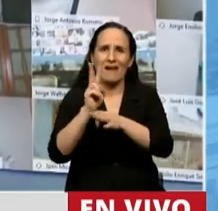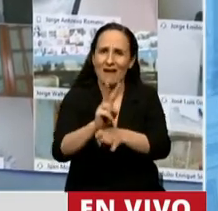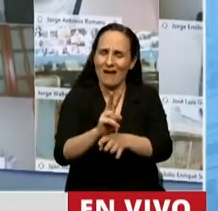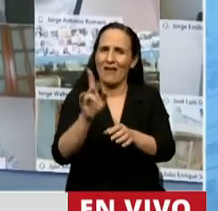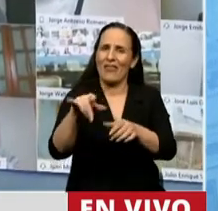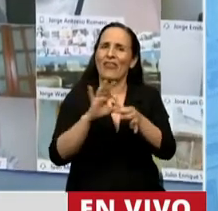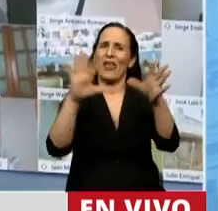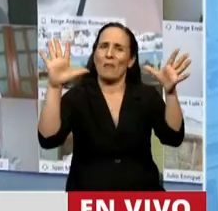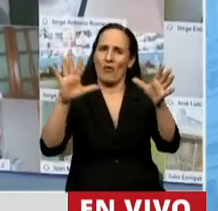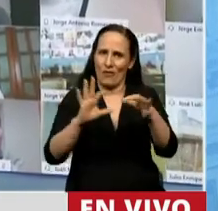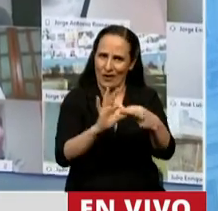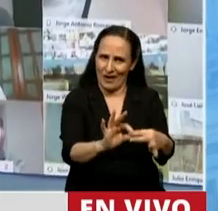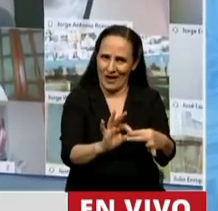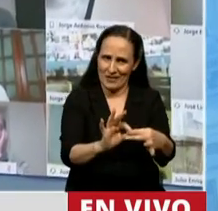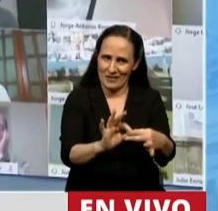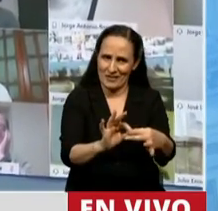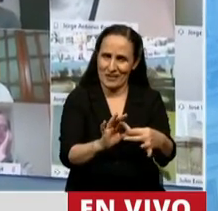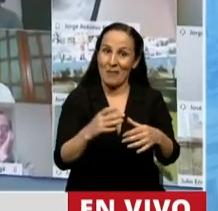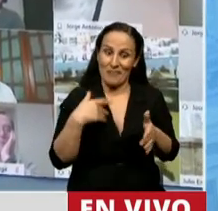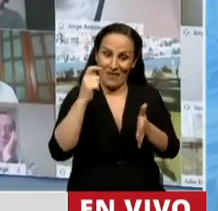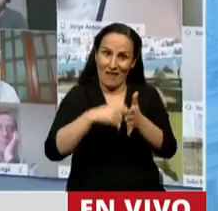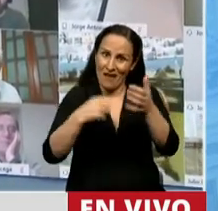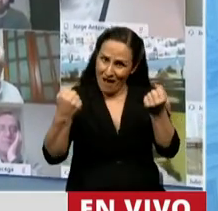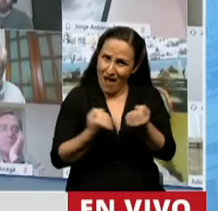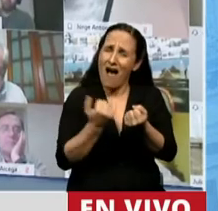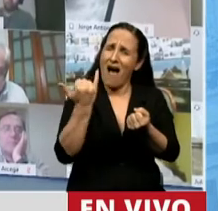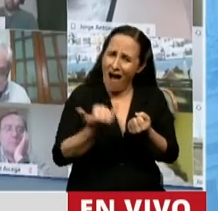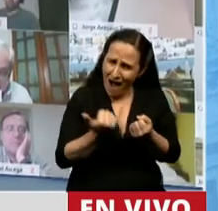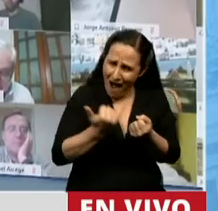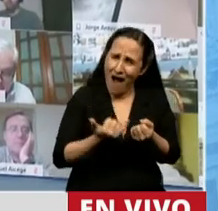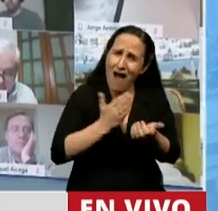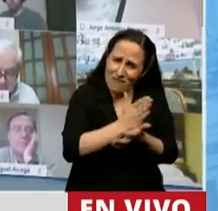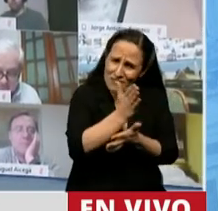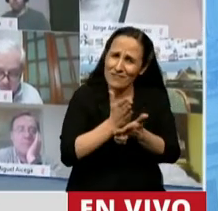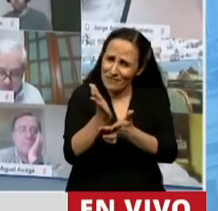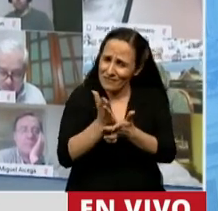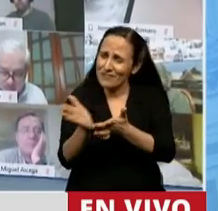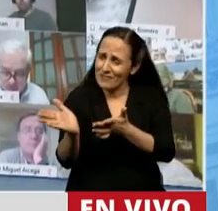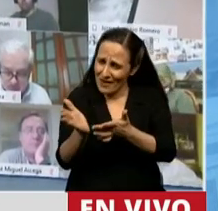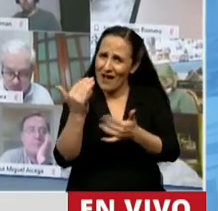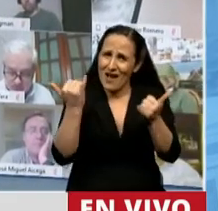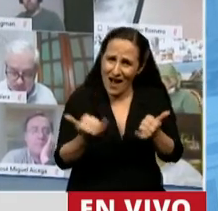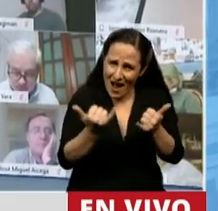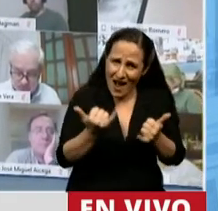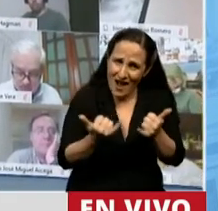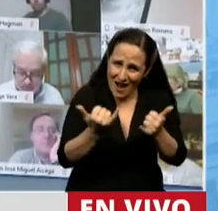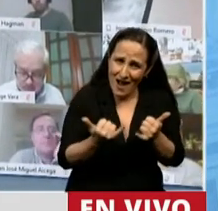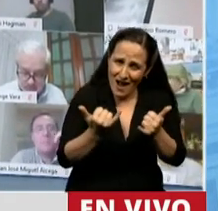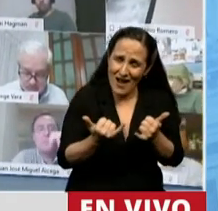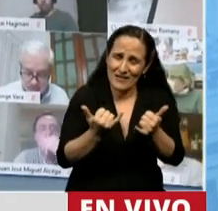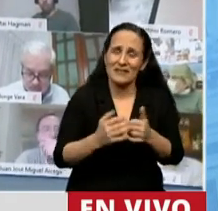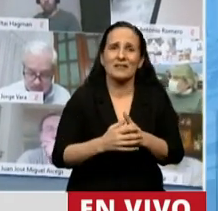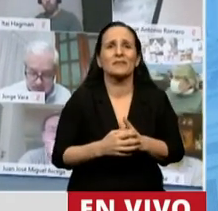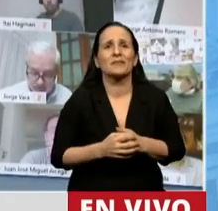contempla ambas perspectivas y lo recorre de manera complementaria y de